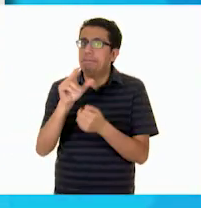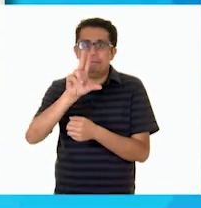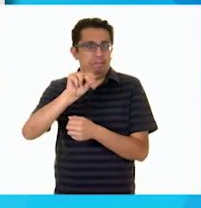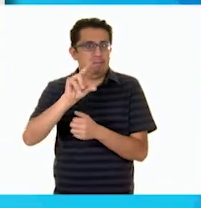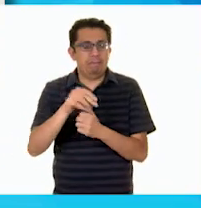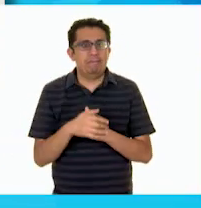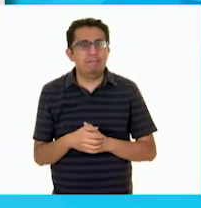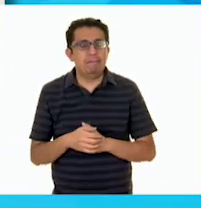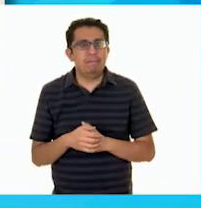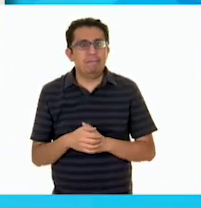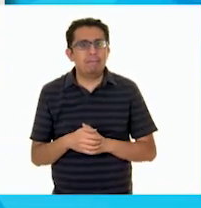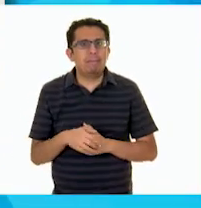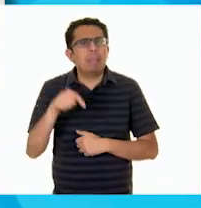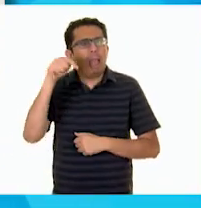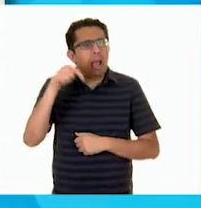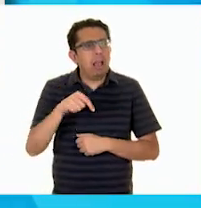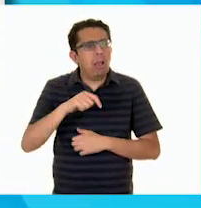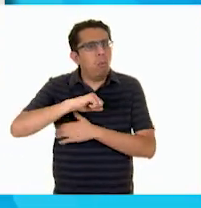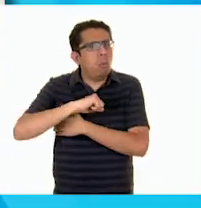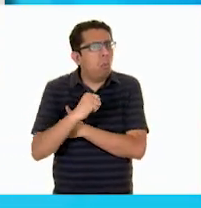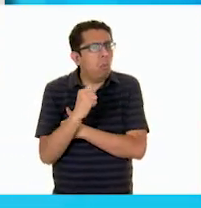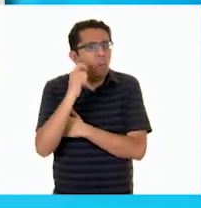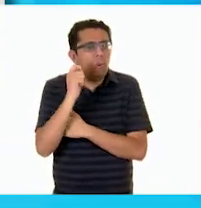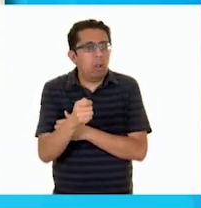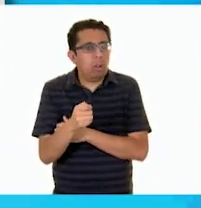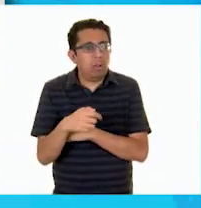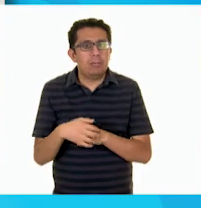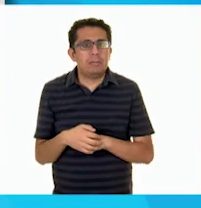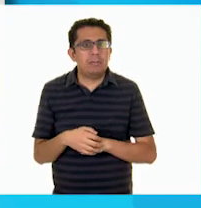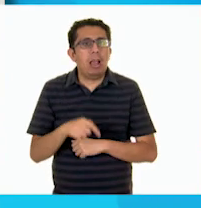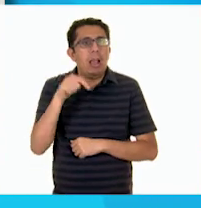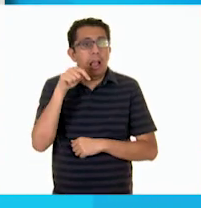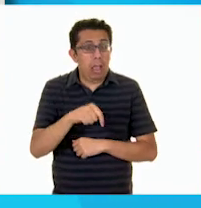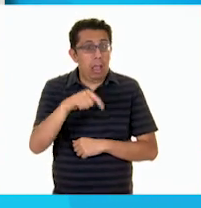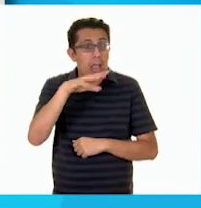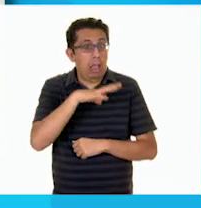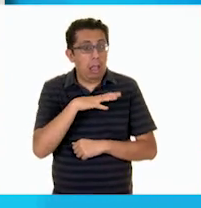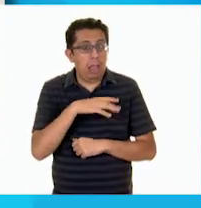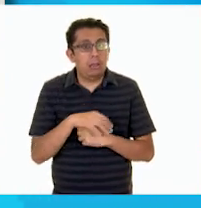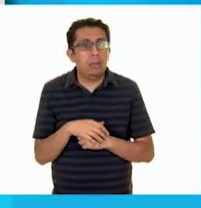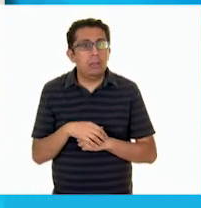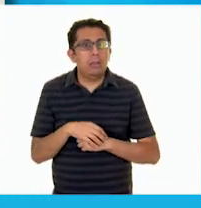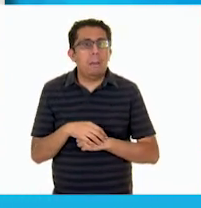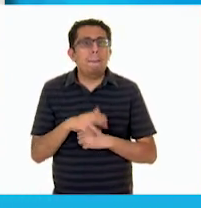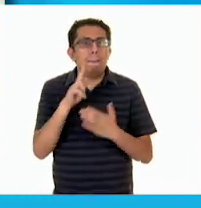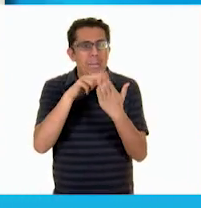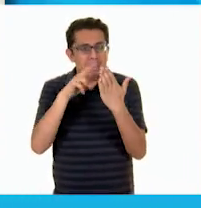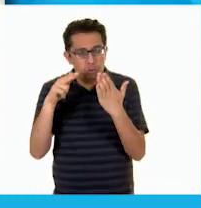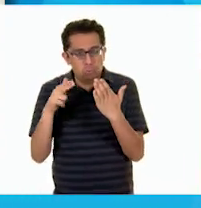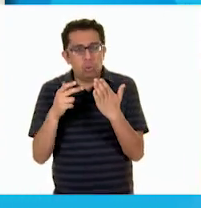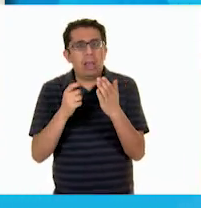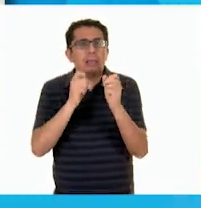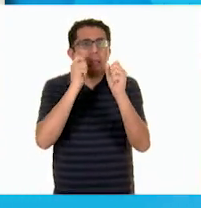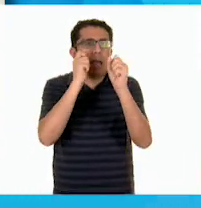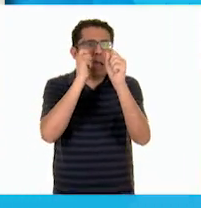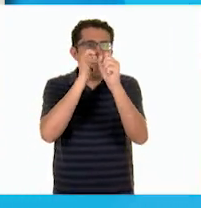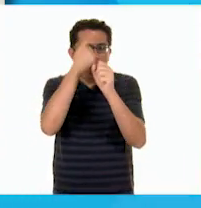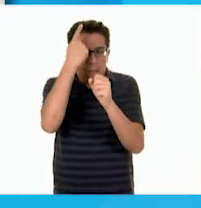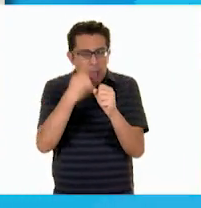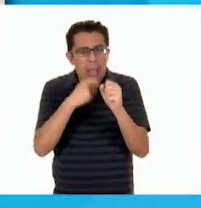¿Qué resguarda el Museo del Carmen? El Museo del Carmen resguarda pinturas, esculturas,